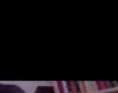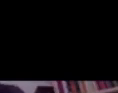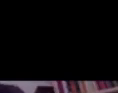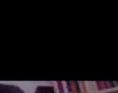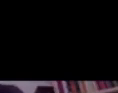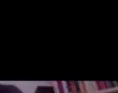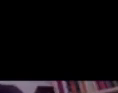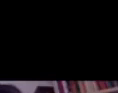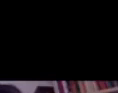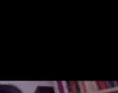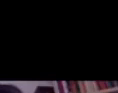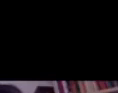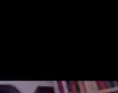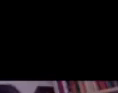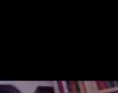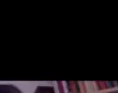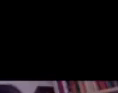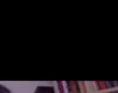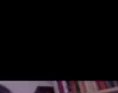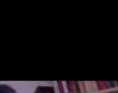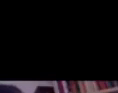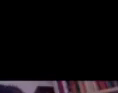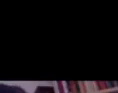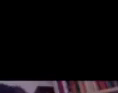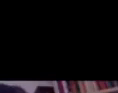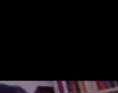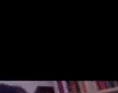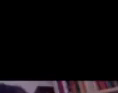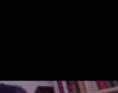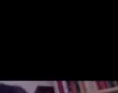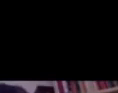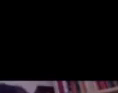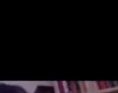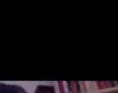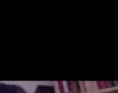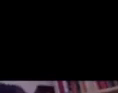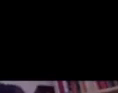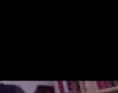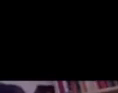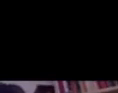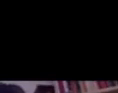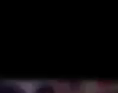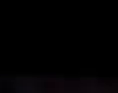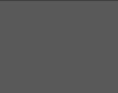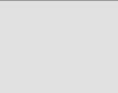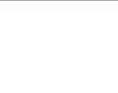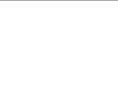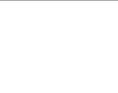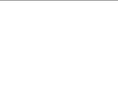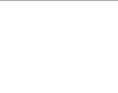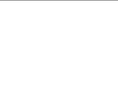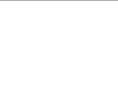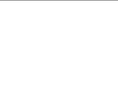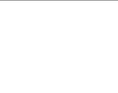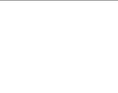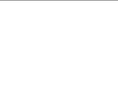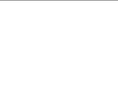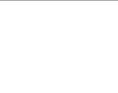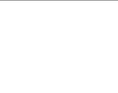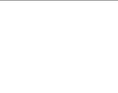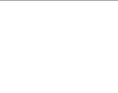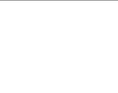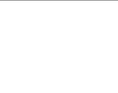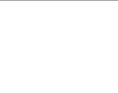muchas gracias a todos y que estén muy bien estén